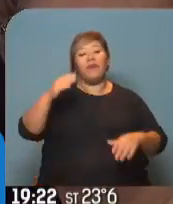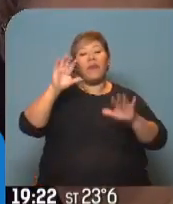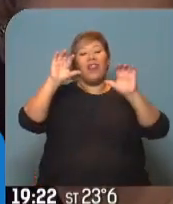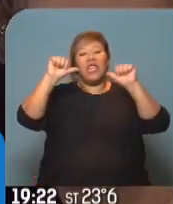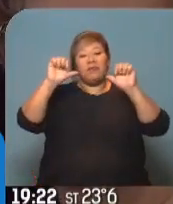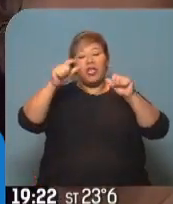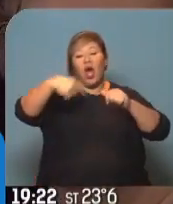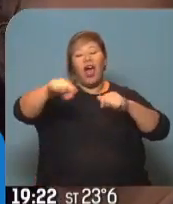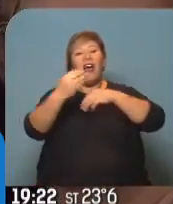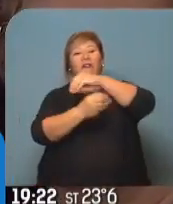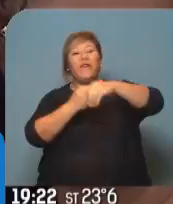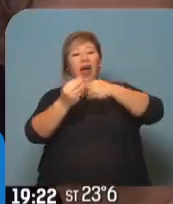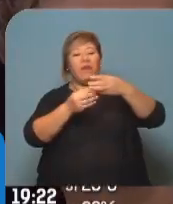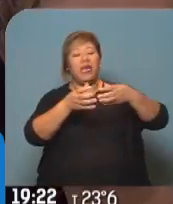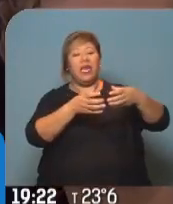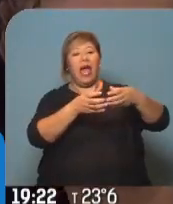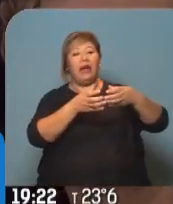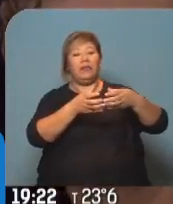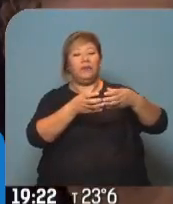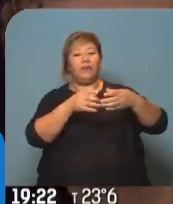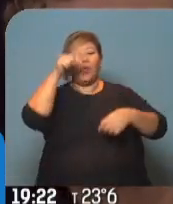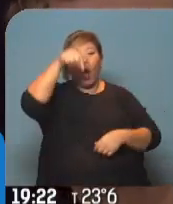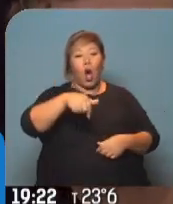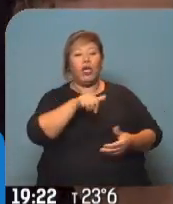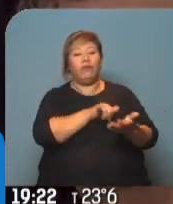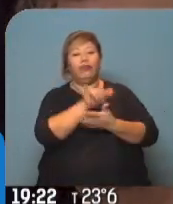ya con las tumbas identificadas.